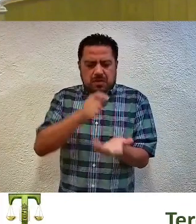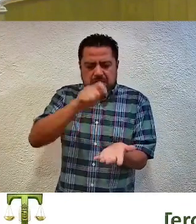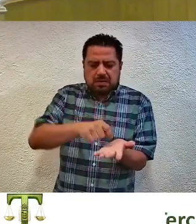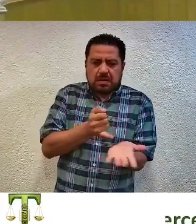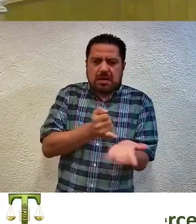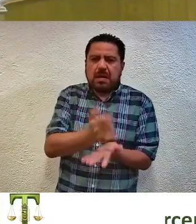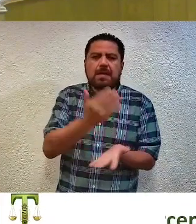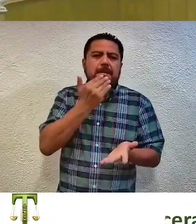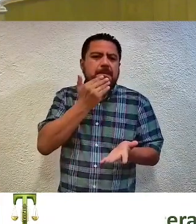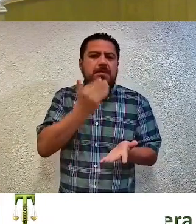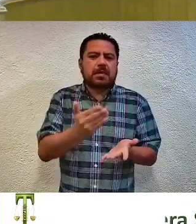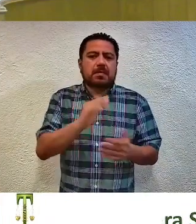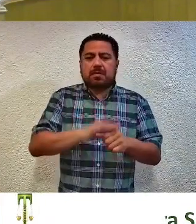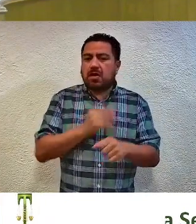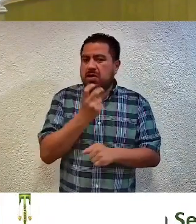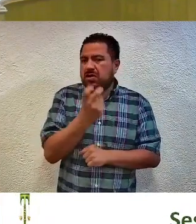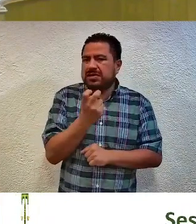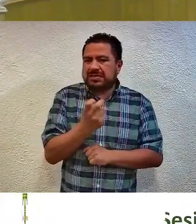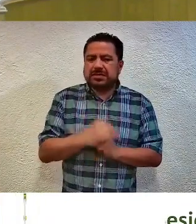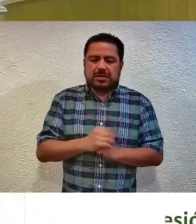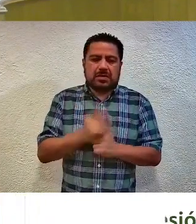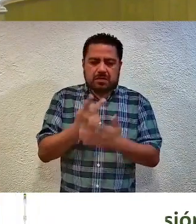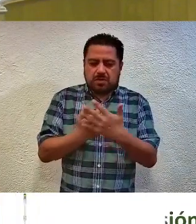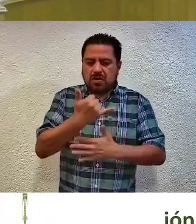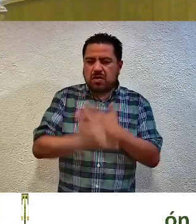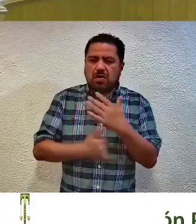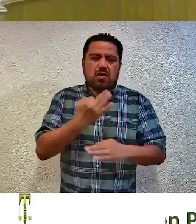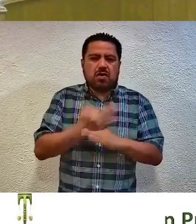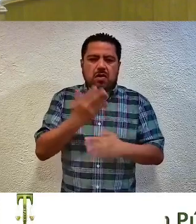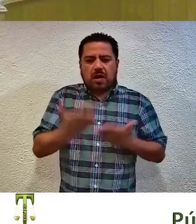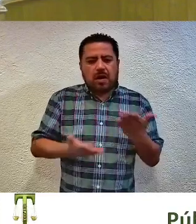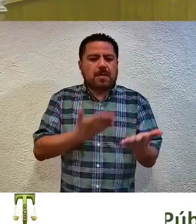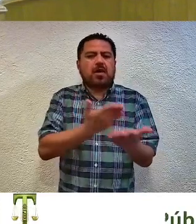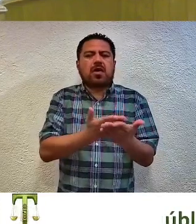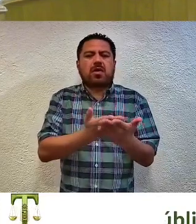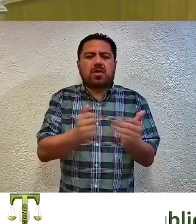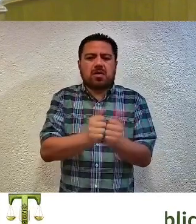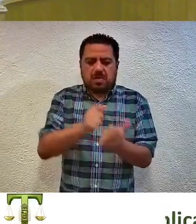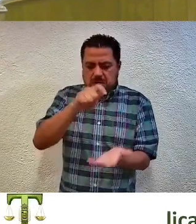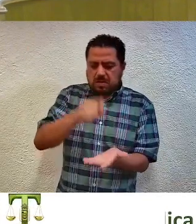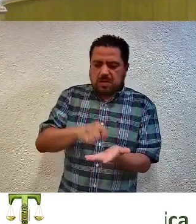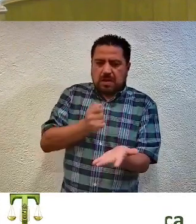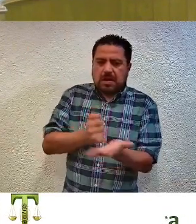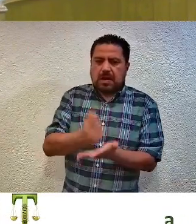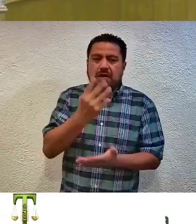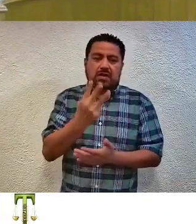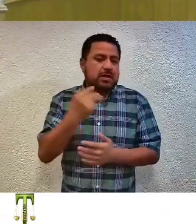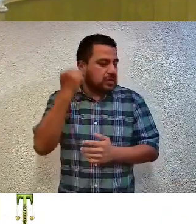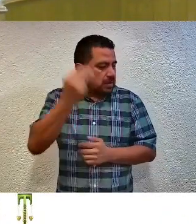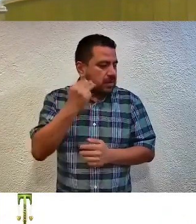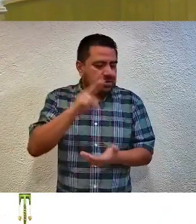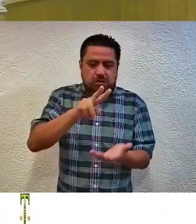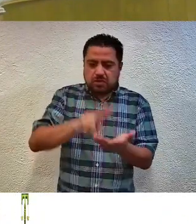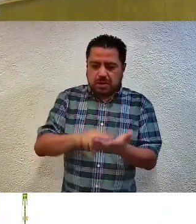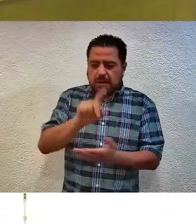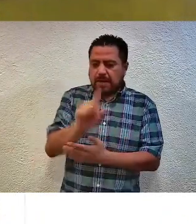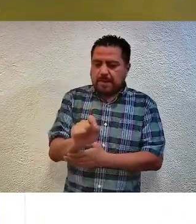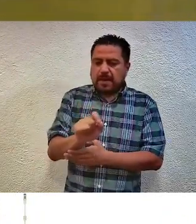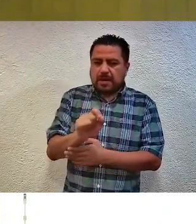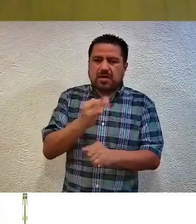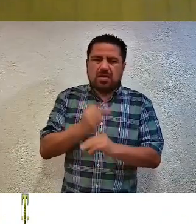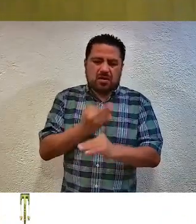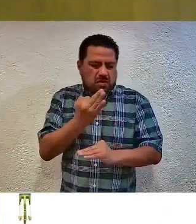referida sentencia. Por tal motivo, el proyecto de la cuenta propone tener cumplida la sentencia de fecha 3 de marzo del 2020 emitida en los